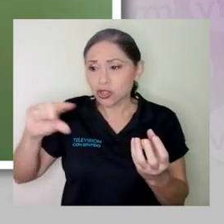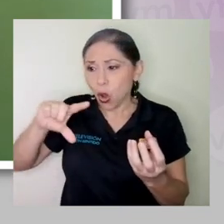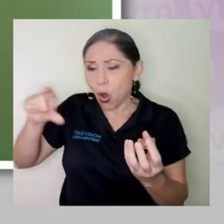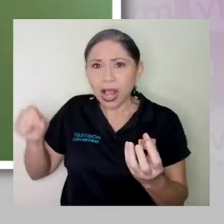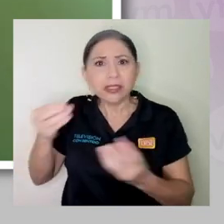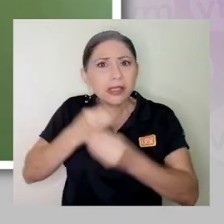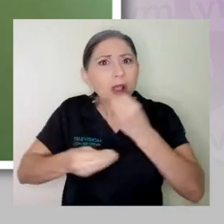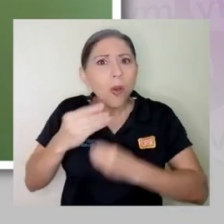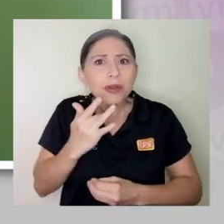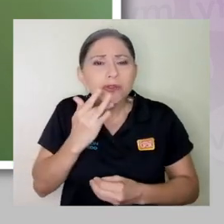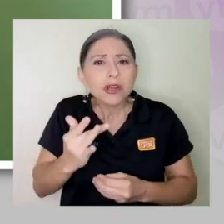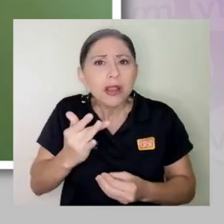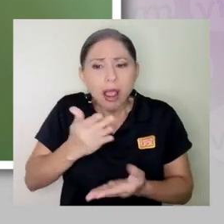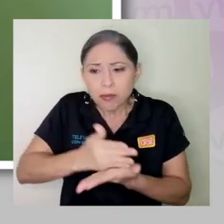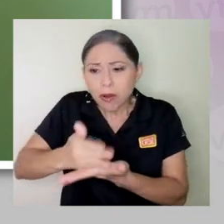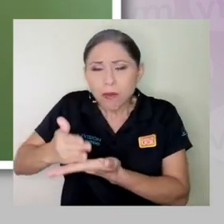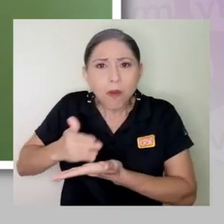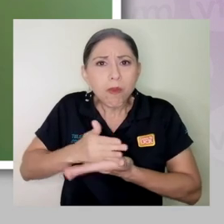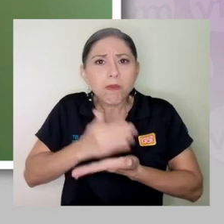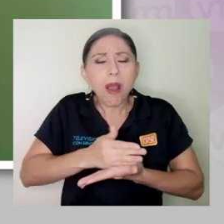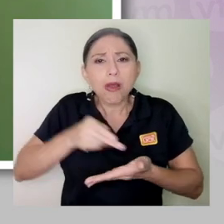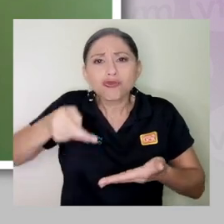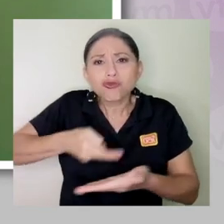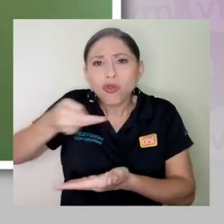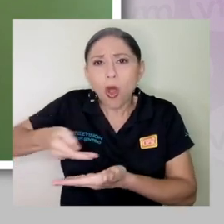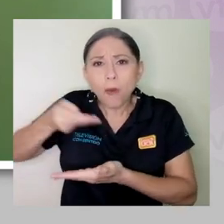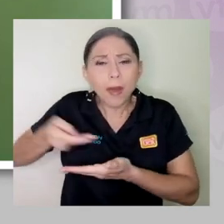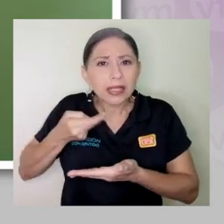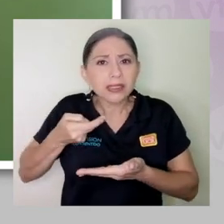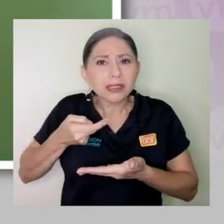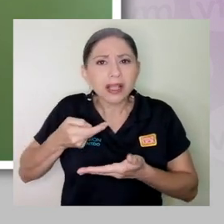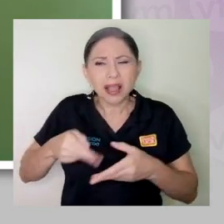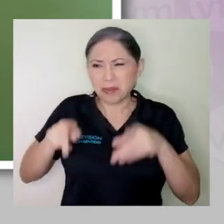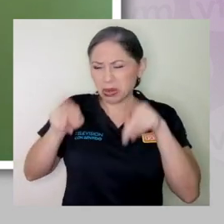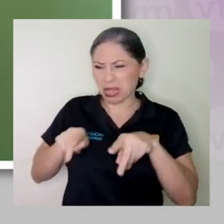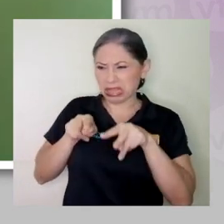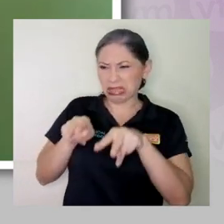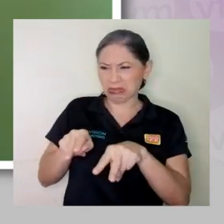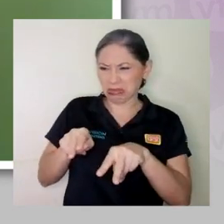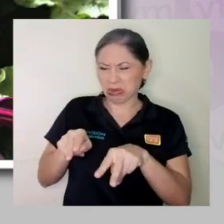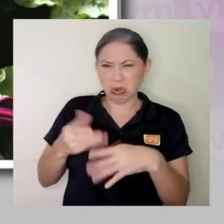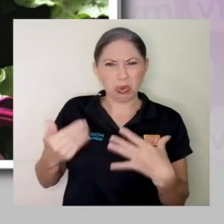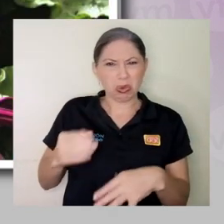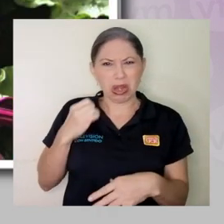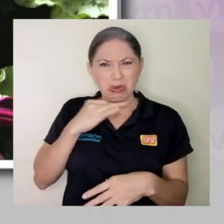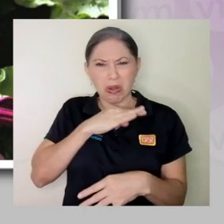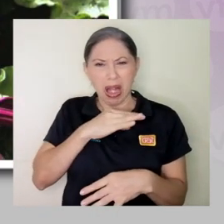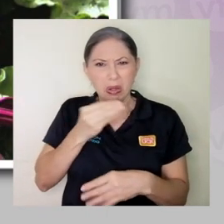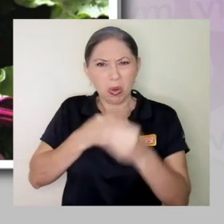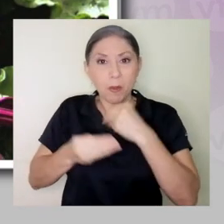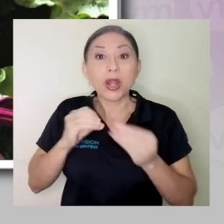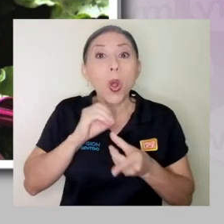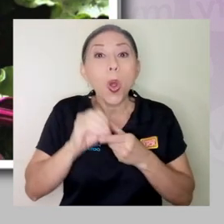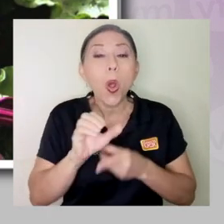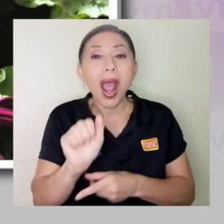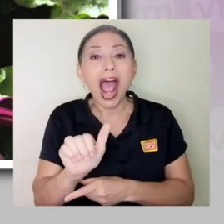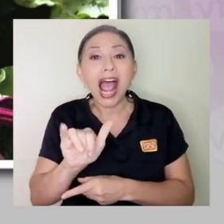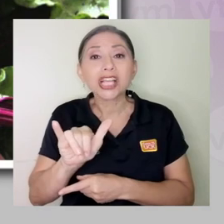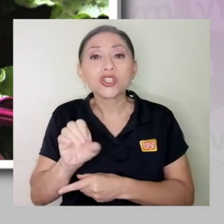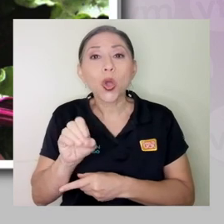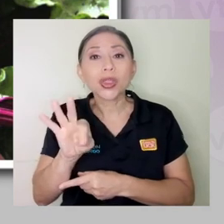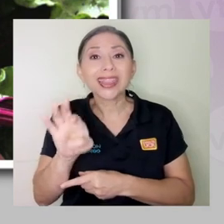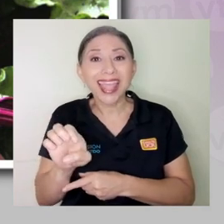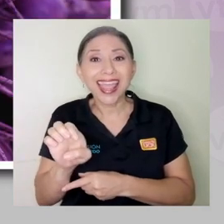muy ricas que se pueden hacer en picadillos se pueden hacer en sopas en varias preparaciones y a la gente le parece raro comerlas o las